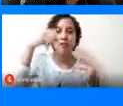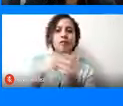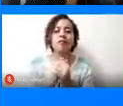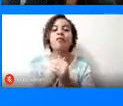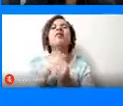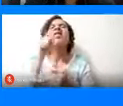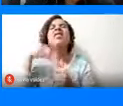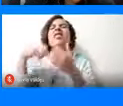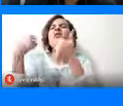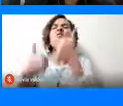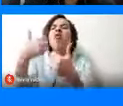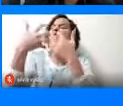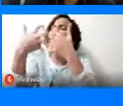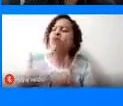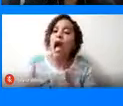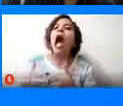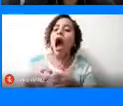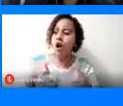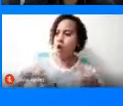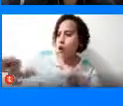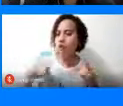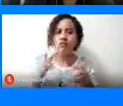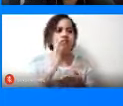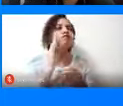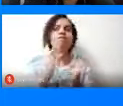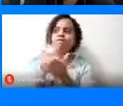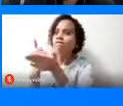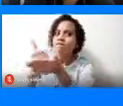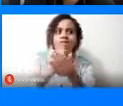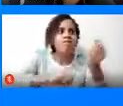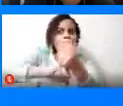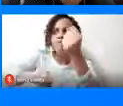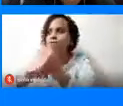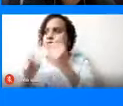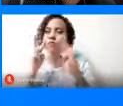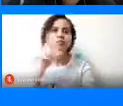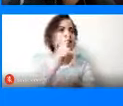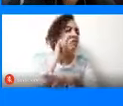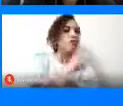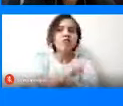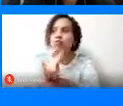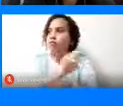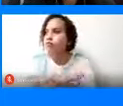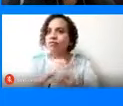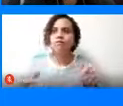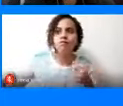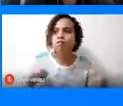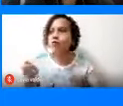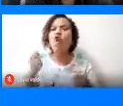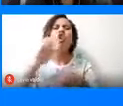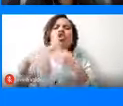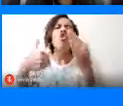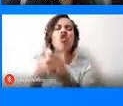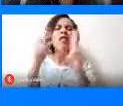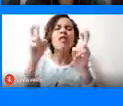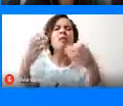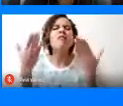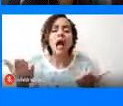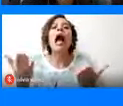como funciones el coordinar, dirigir, orientar, apoyar y supervisar todo el tema de la